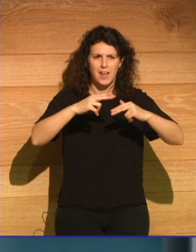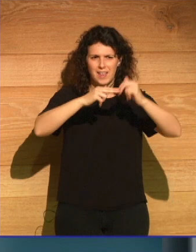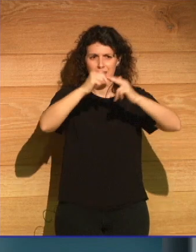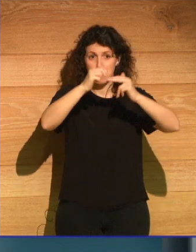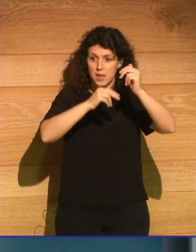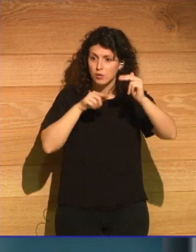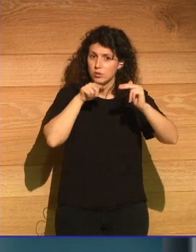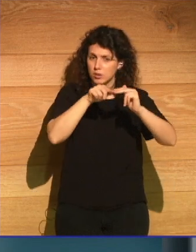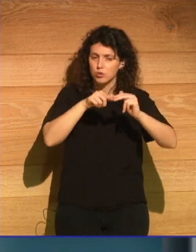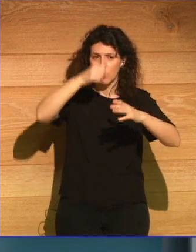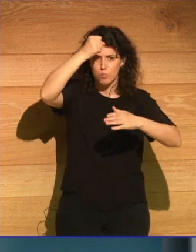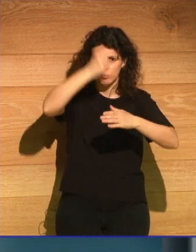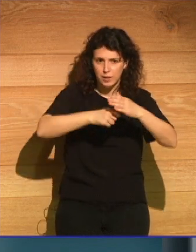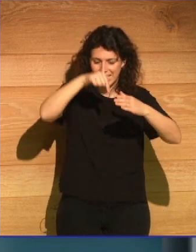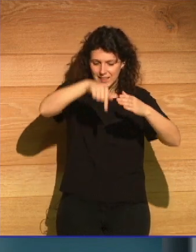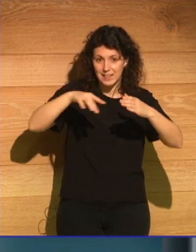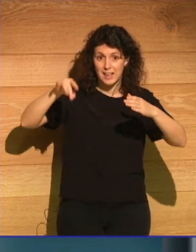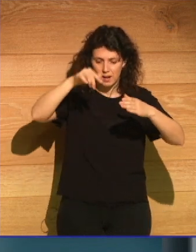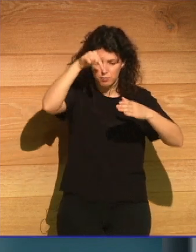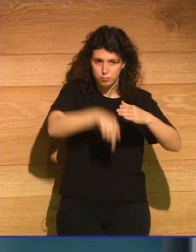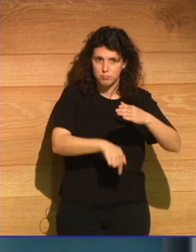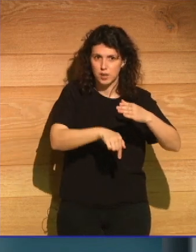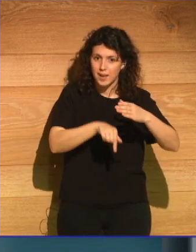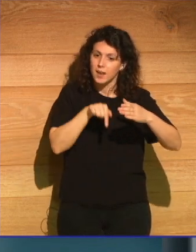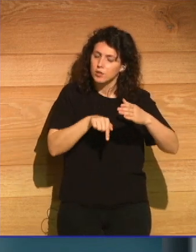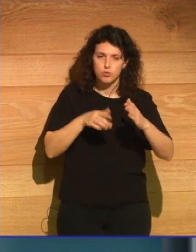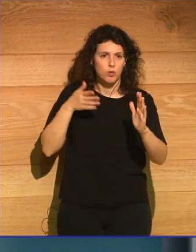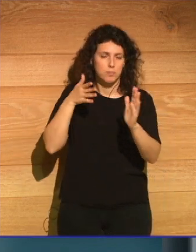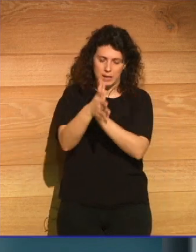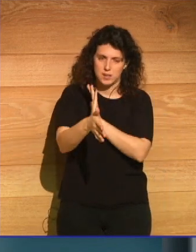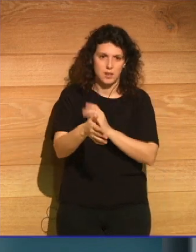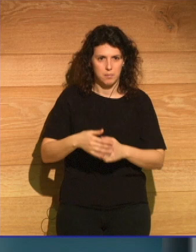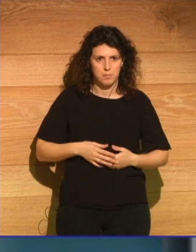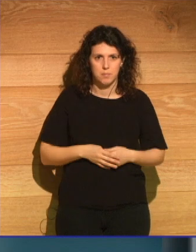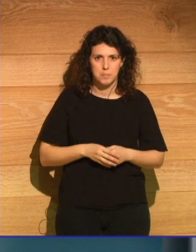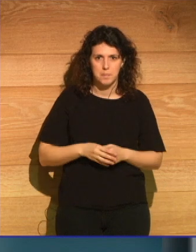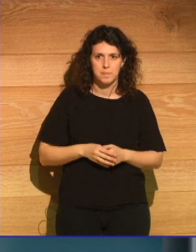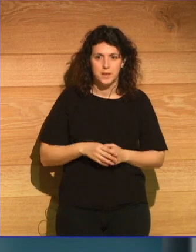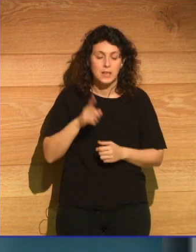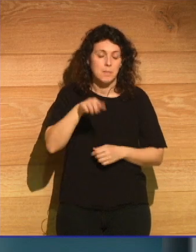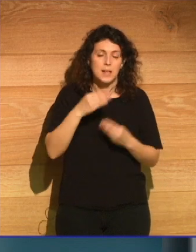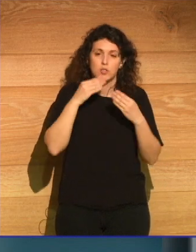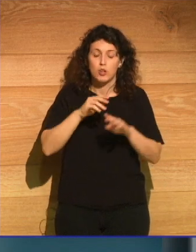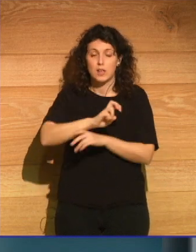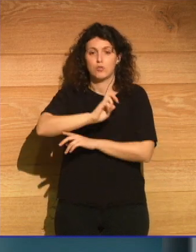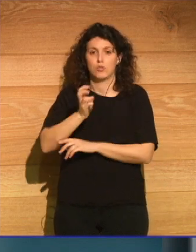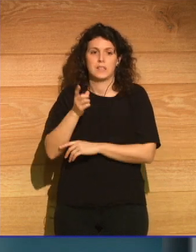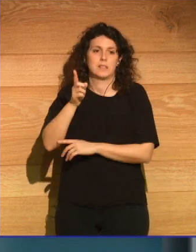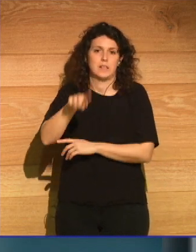se clavan en la profundidad de la tierra y eso también va a quedar para la posteridad muchas otras historias todavía